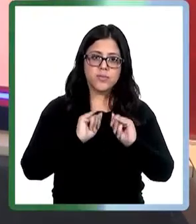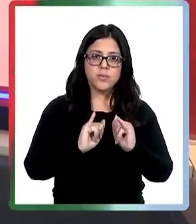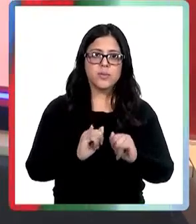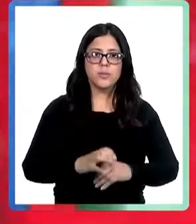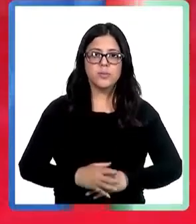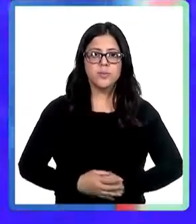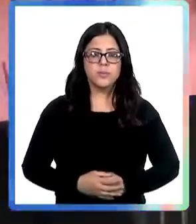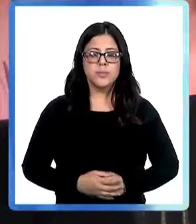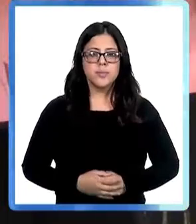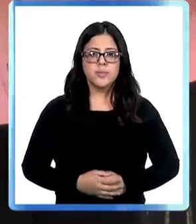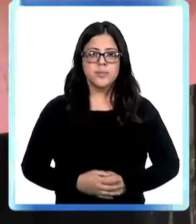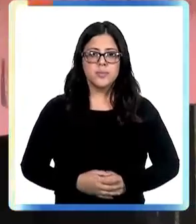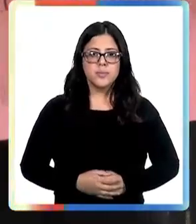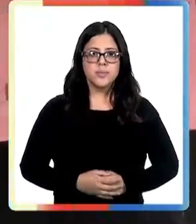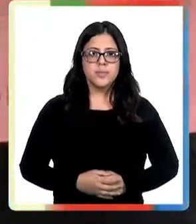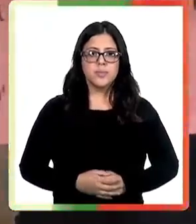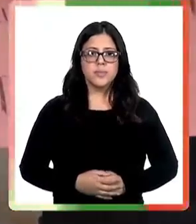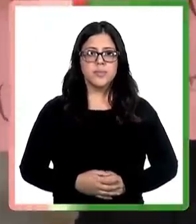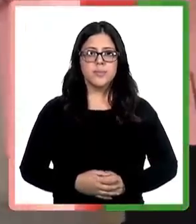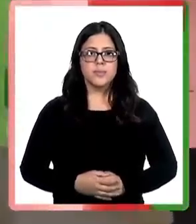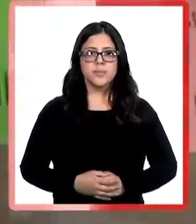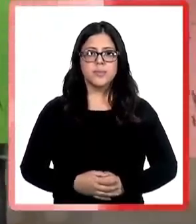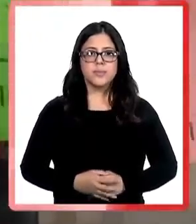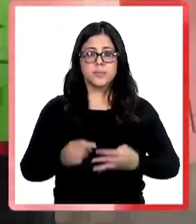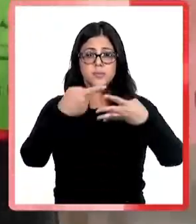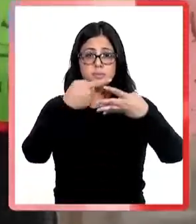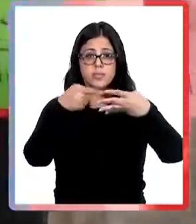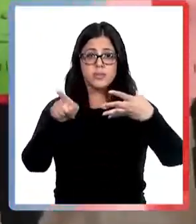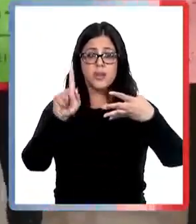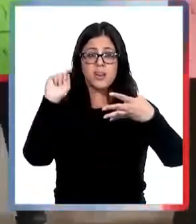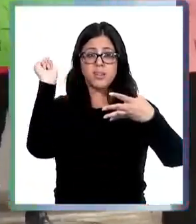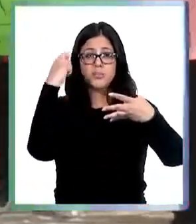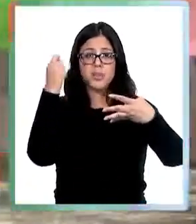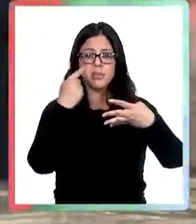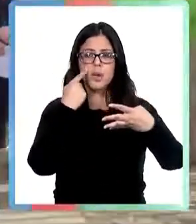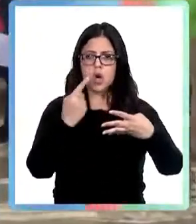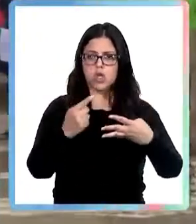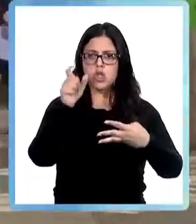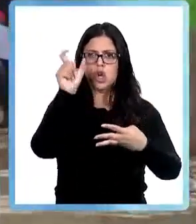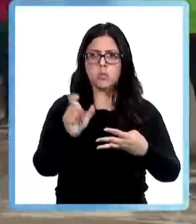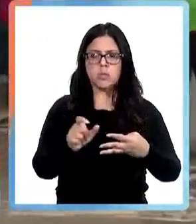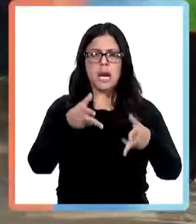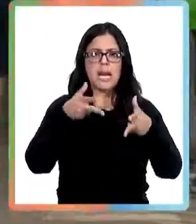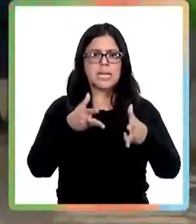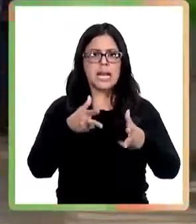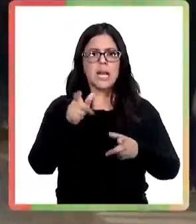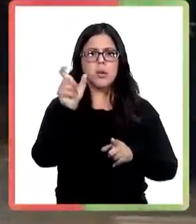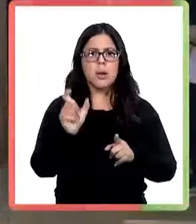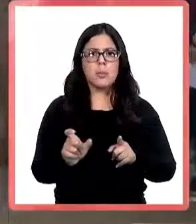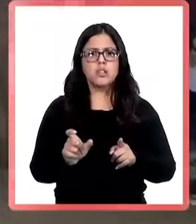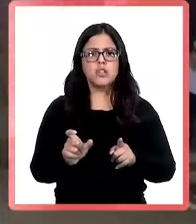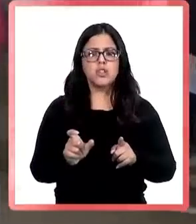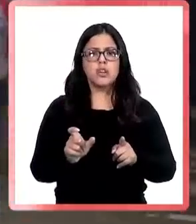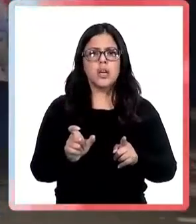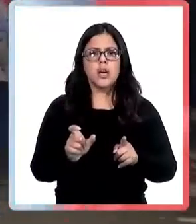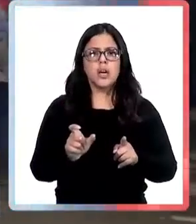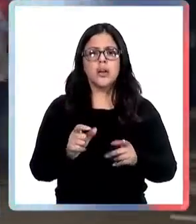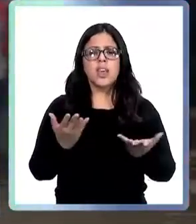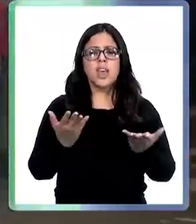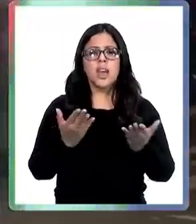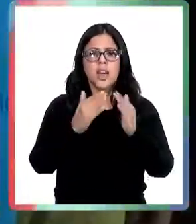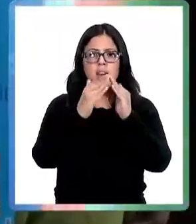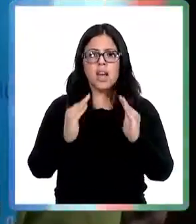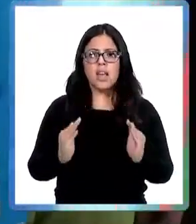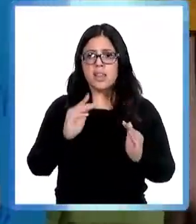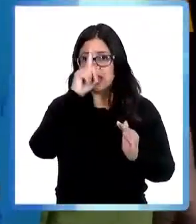con la noticia. A principios del mes de septiembre se conoció el caso del ataque de un usuario del consultorio Víctor Domingo